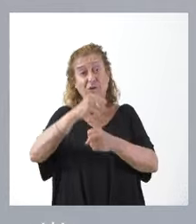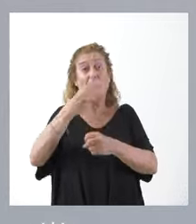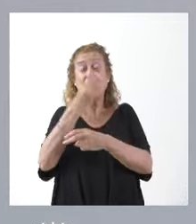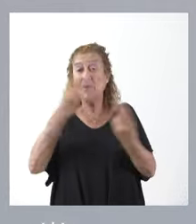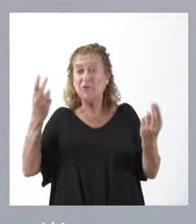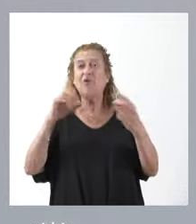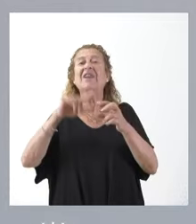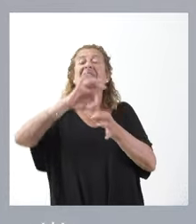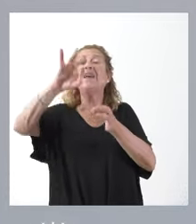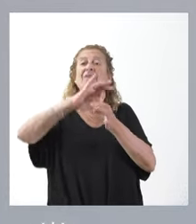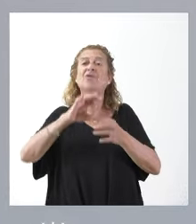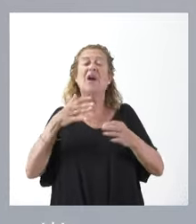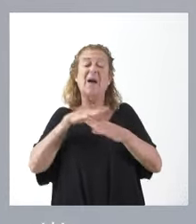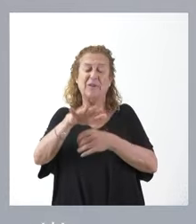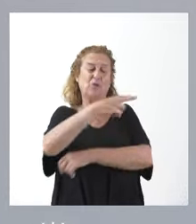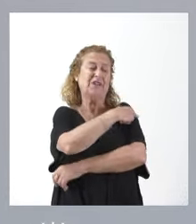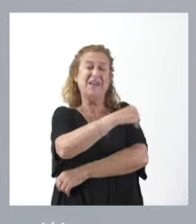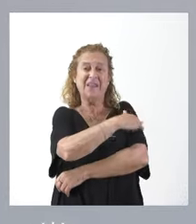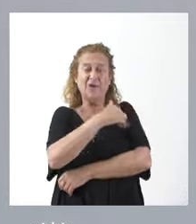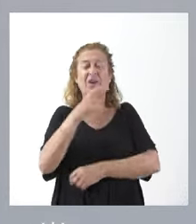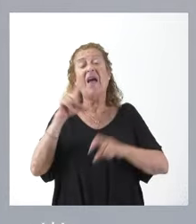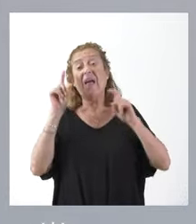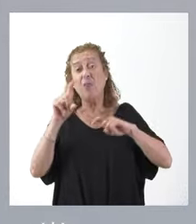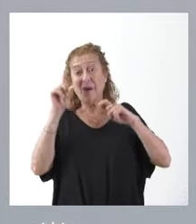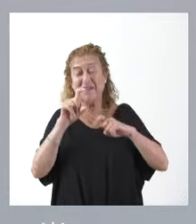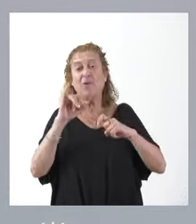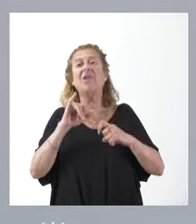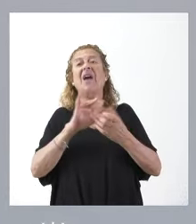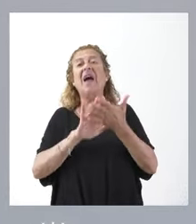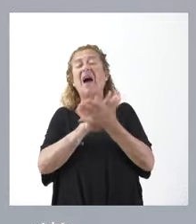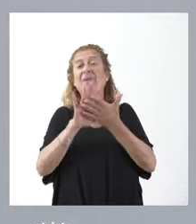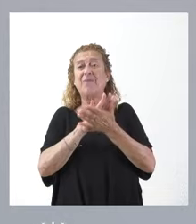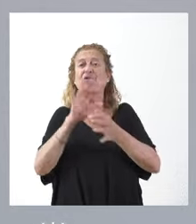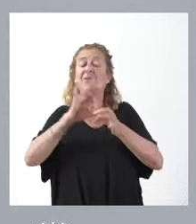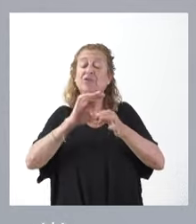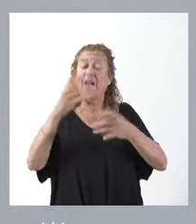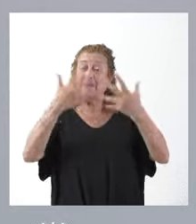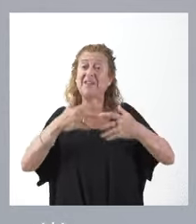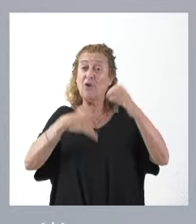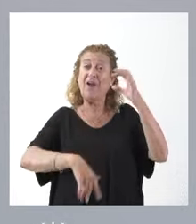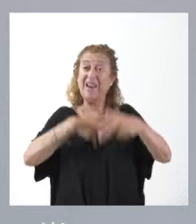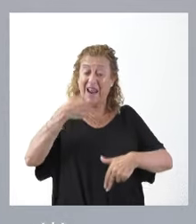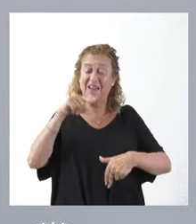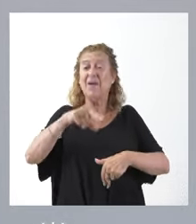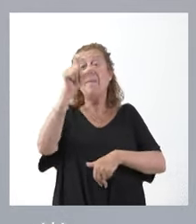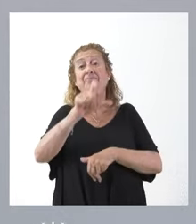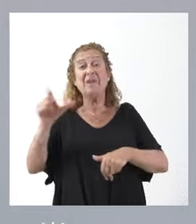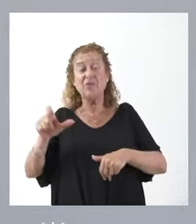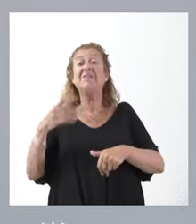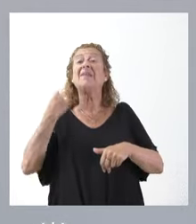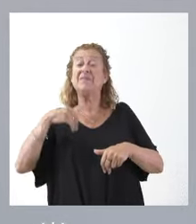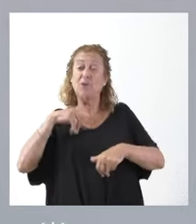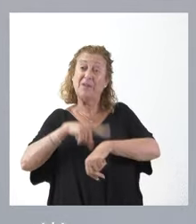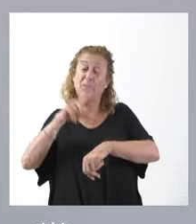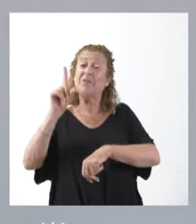servicios en el ámbito sanitario, el ámbito educativo y otros servicios. Estamos hablando de estos de la Administración general, estas personas, y que a su vez también